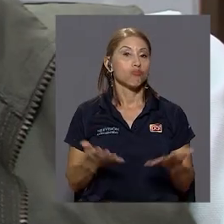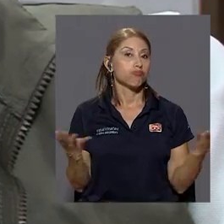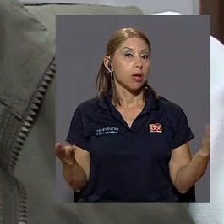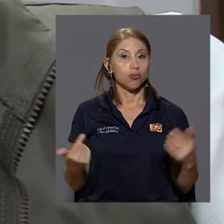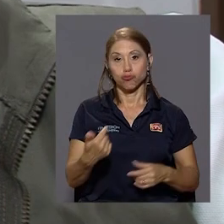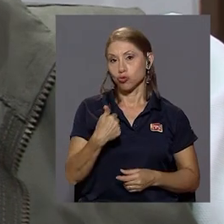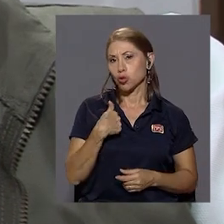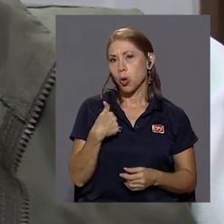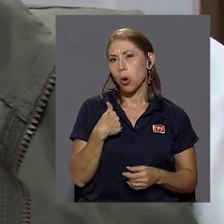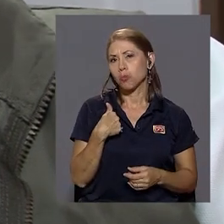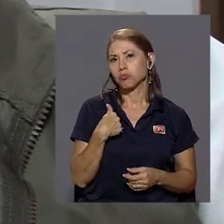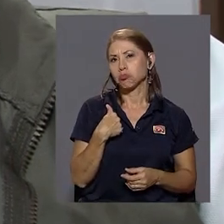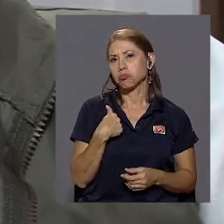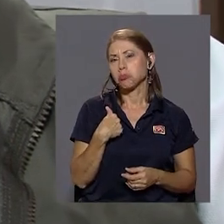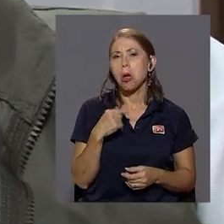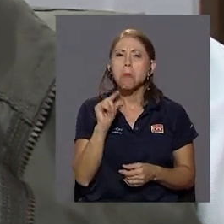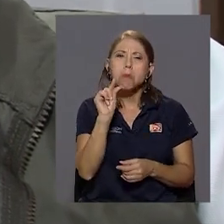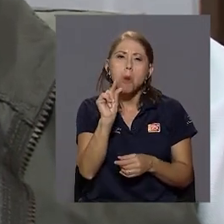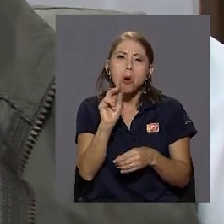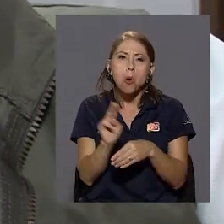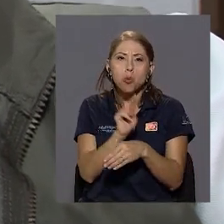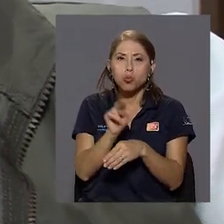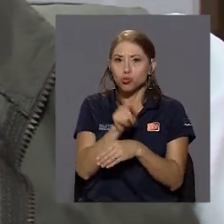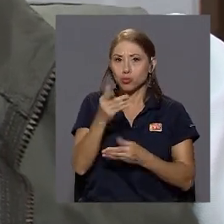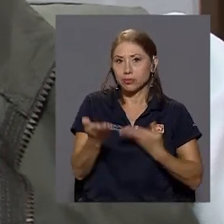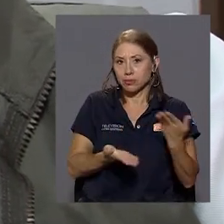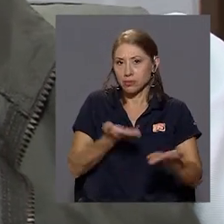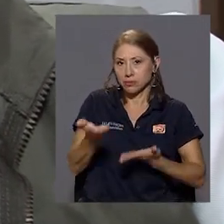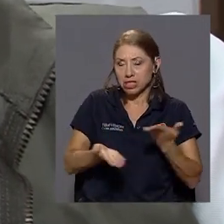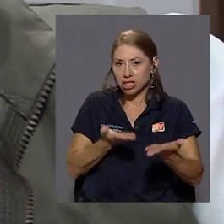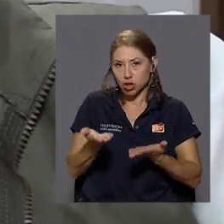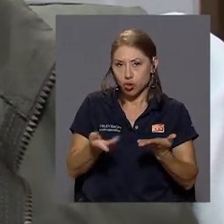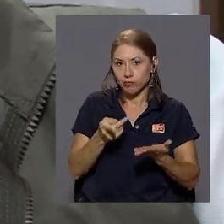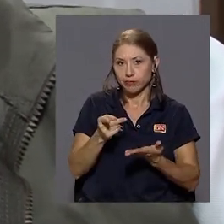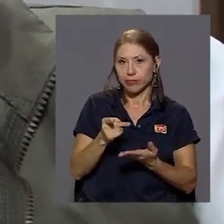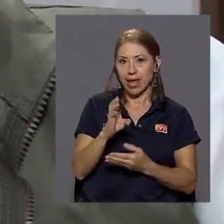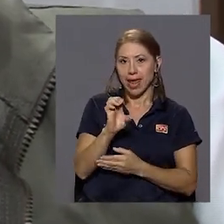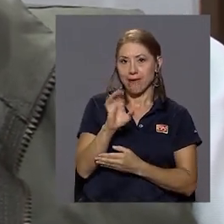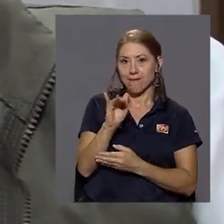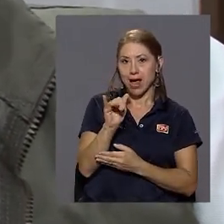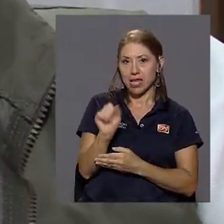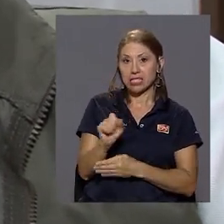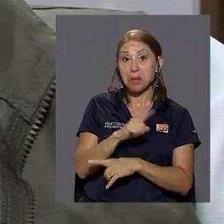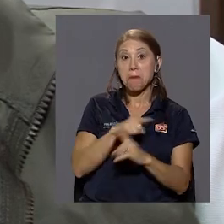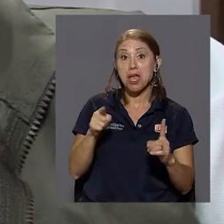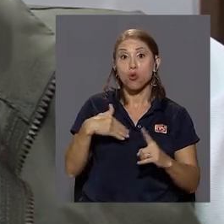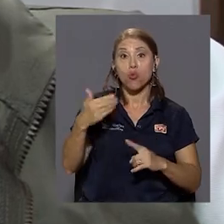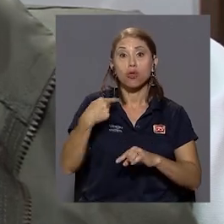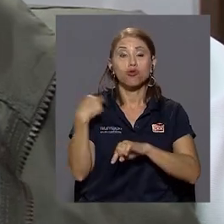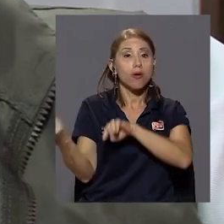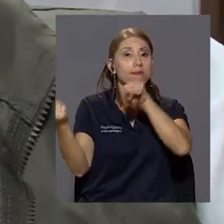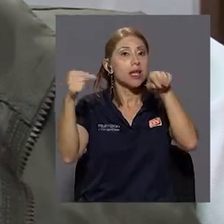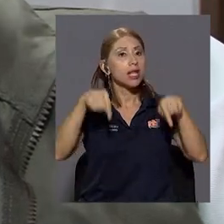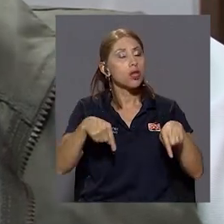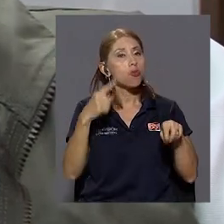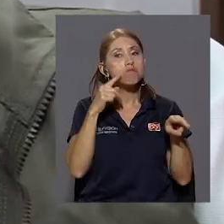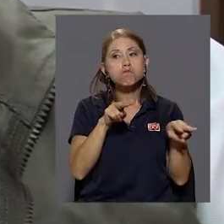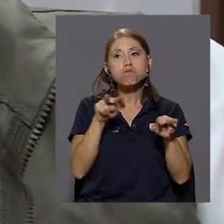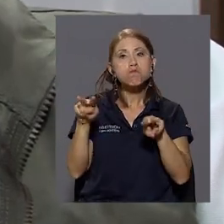Soy poco usuario del servicio pero las veces que he venido me ha parecido absolutamente